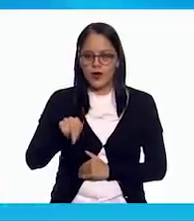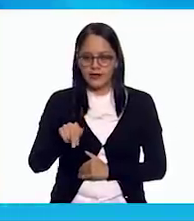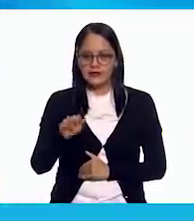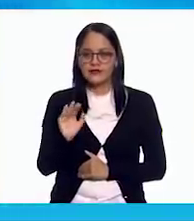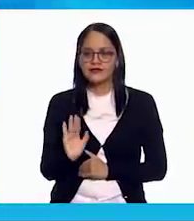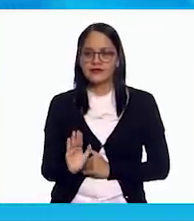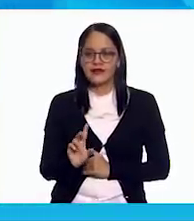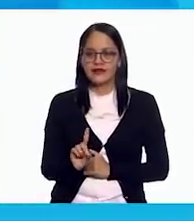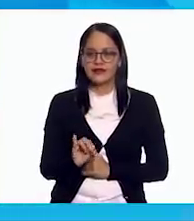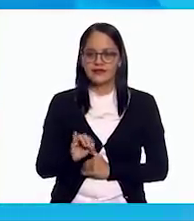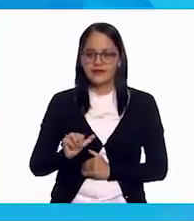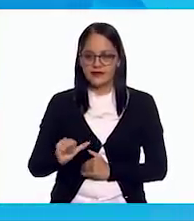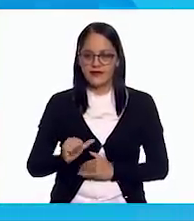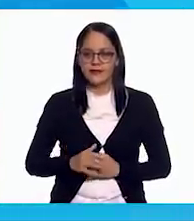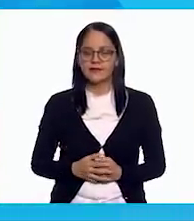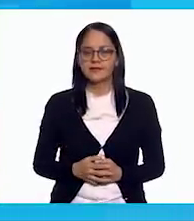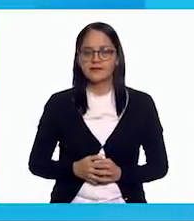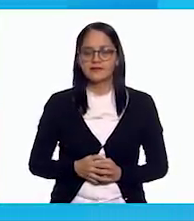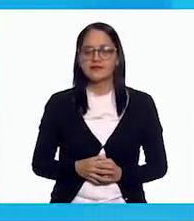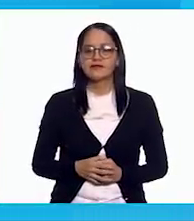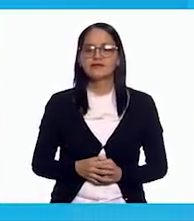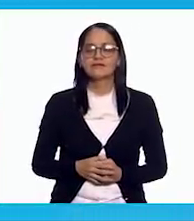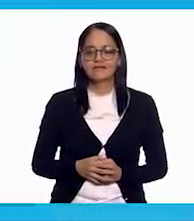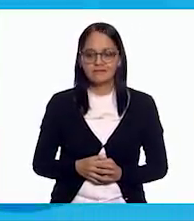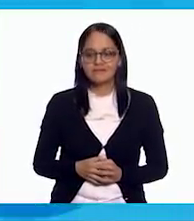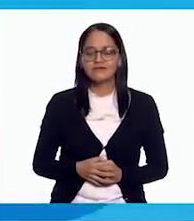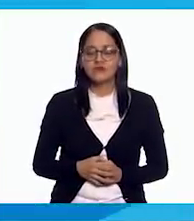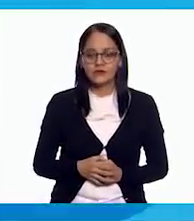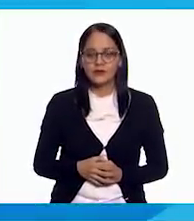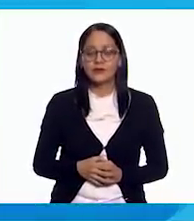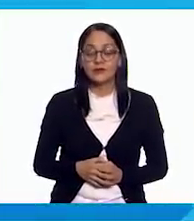Ten un buen día. Muy bien. Muy bien. La siguiente.